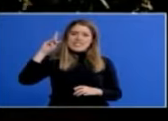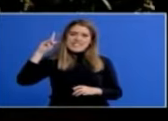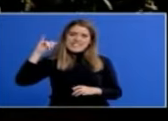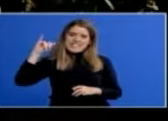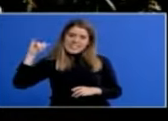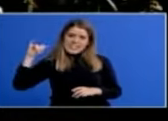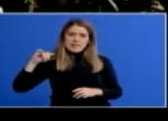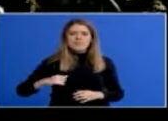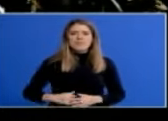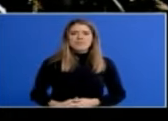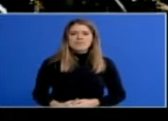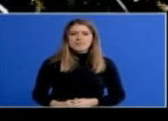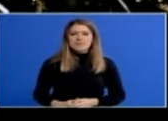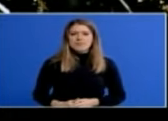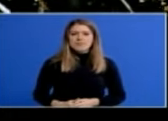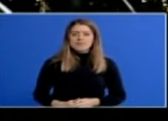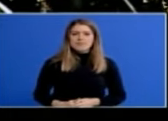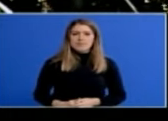-Korsakov.